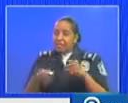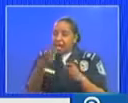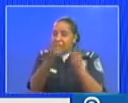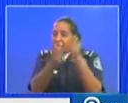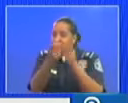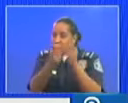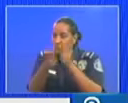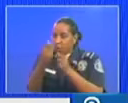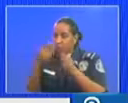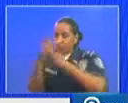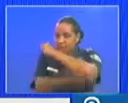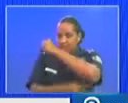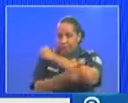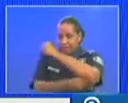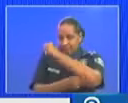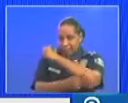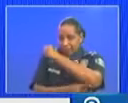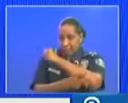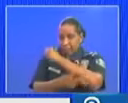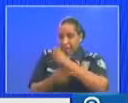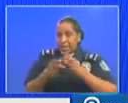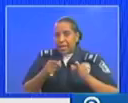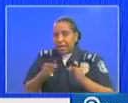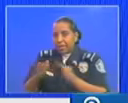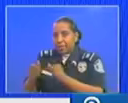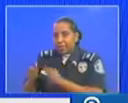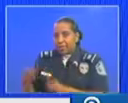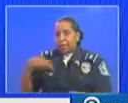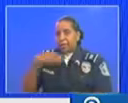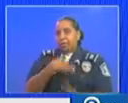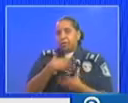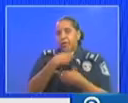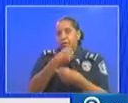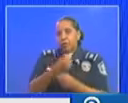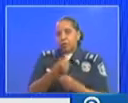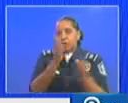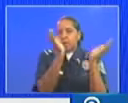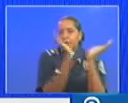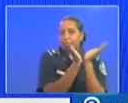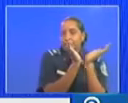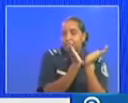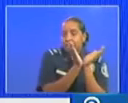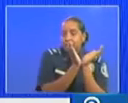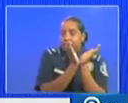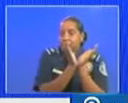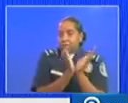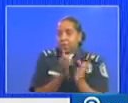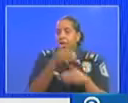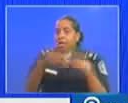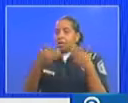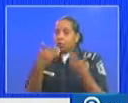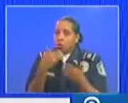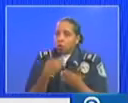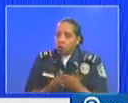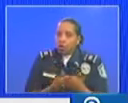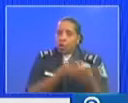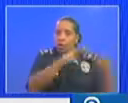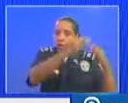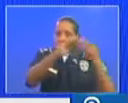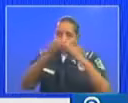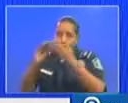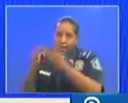y también la capacidad de respuesta del sistema sanitario así que eso va a requerir que toda la comunidad